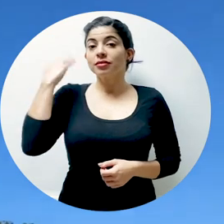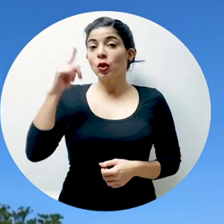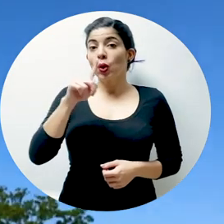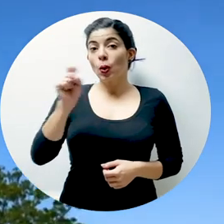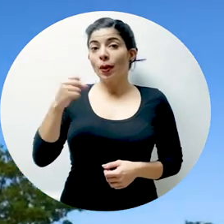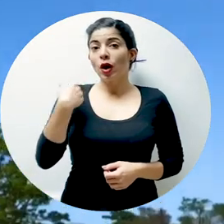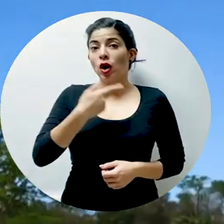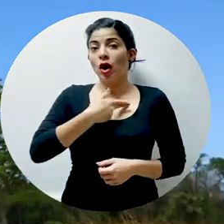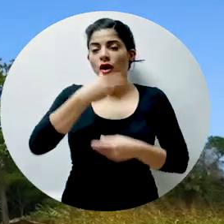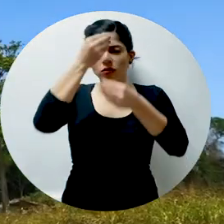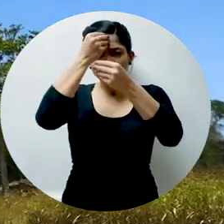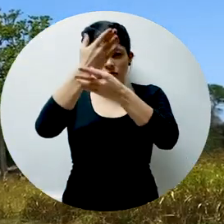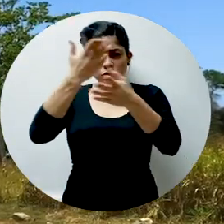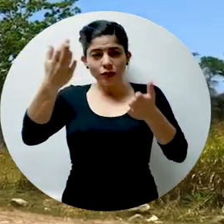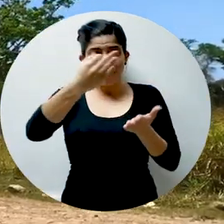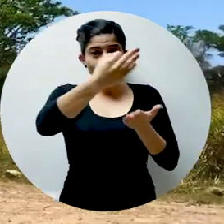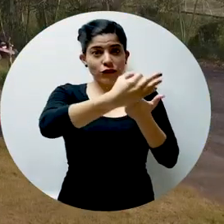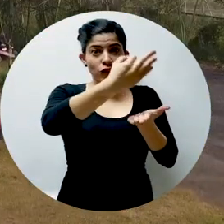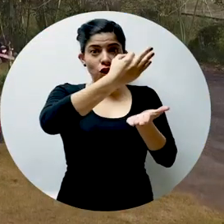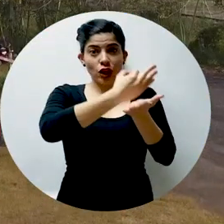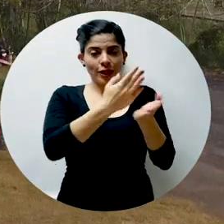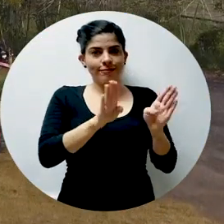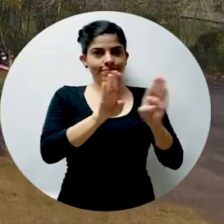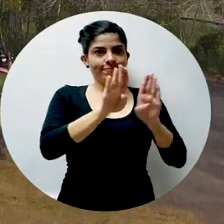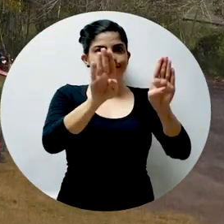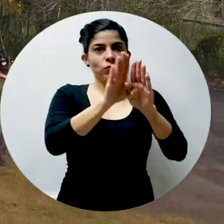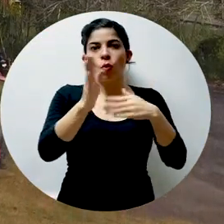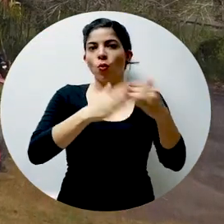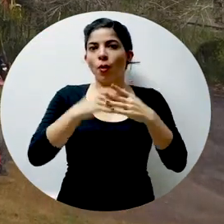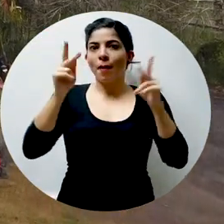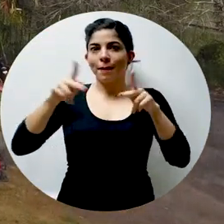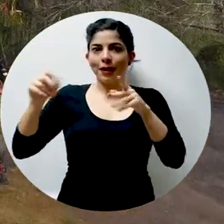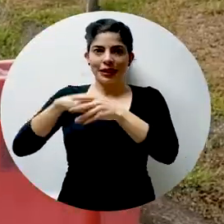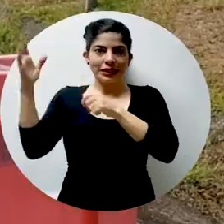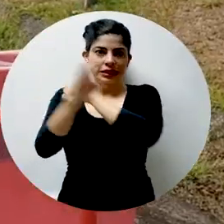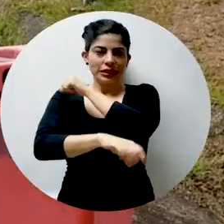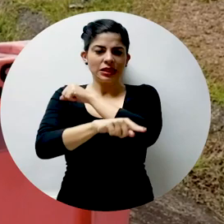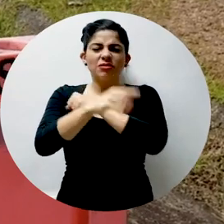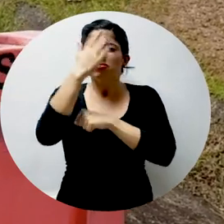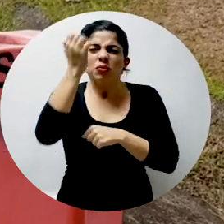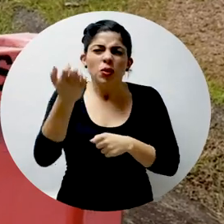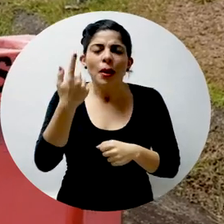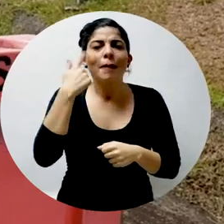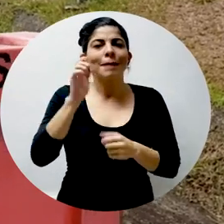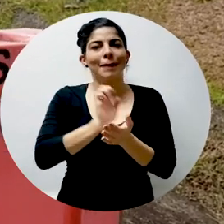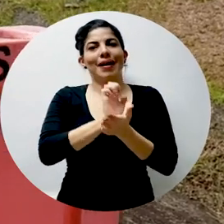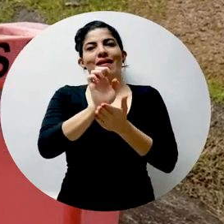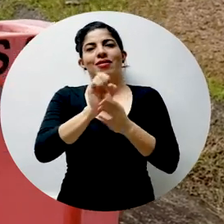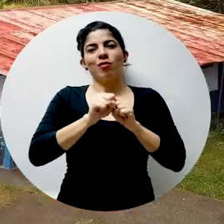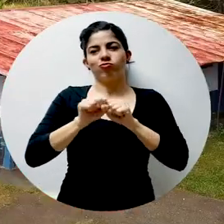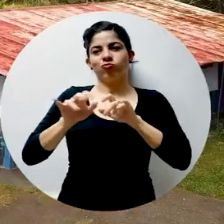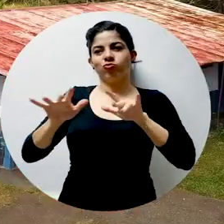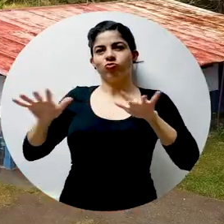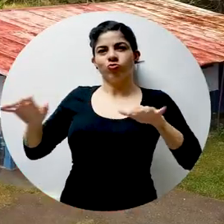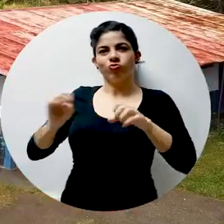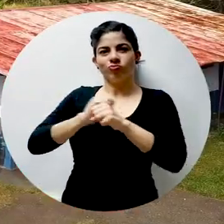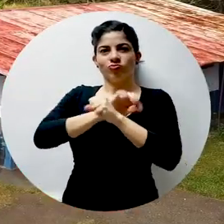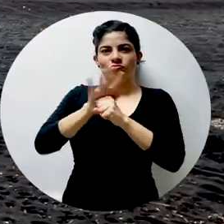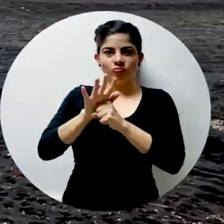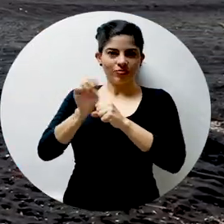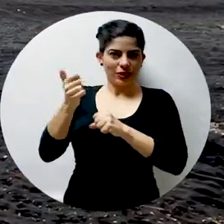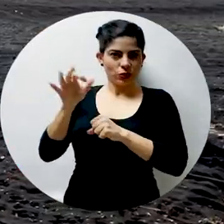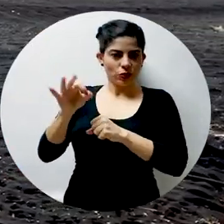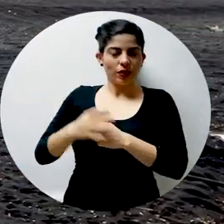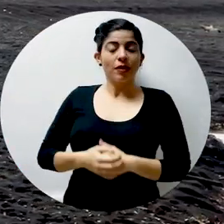Hace un mes, anunciamos el cierre de nuestras fronteras a personas extranjeras como una medida para evitar la propagación del coronavirus